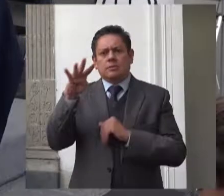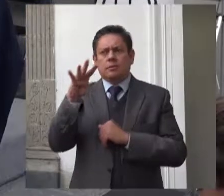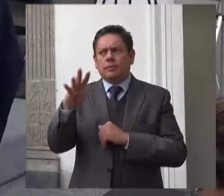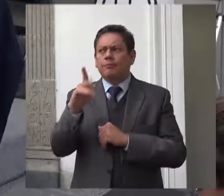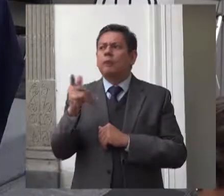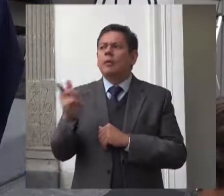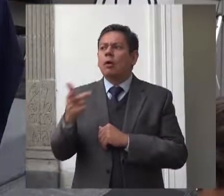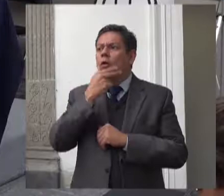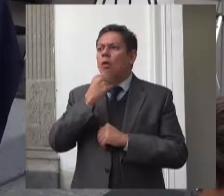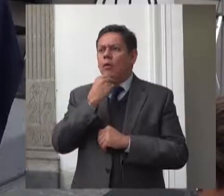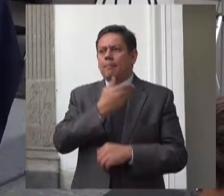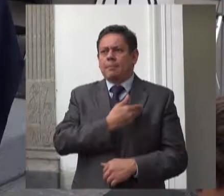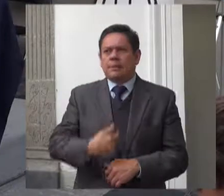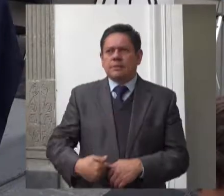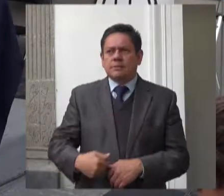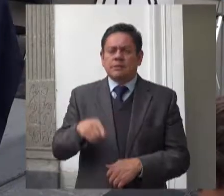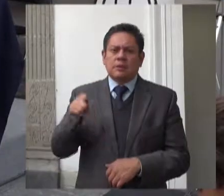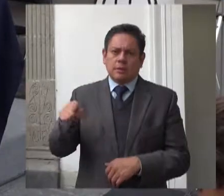Ismael Slava Pérez.